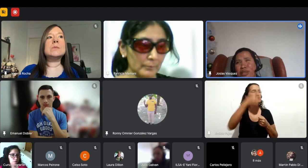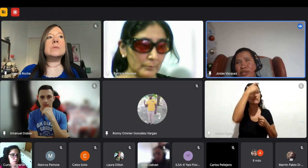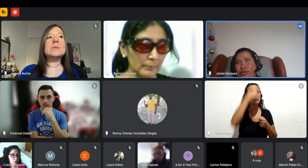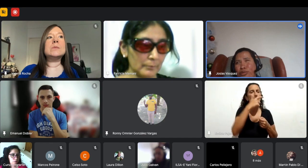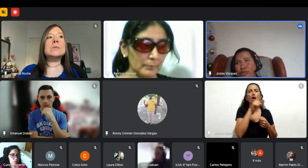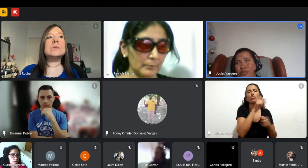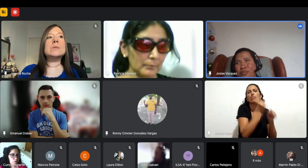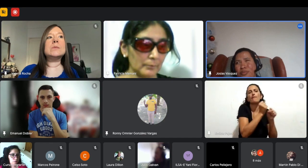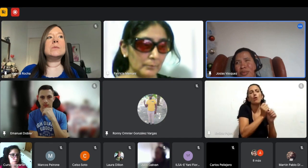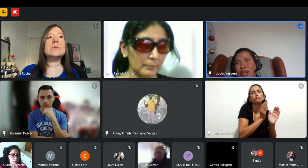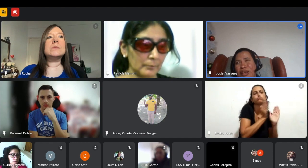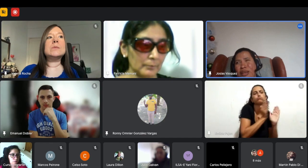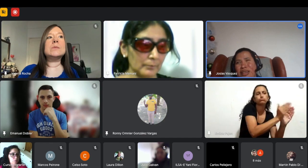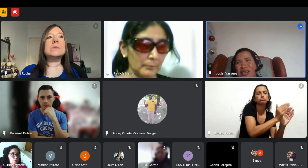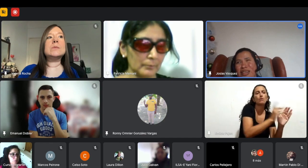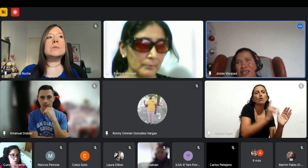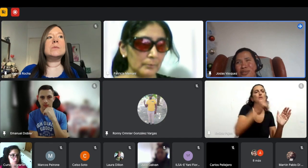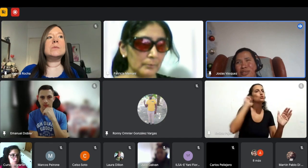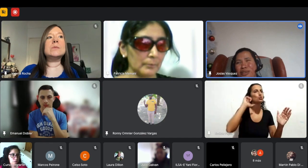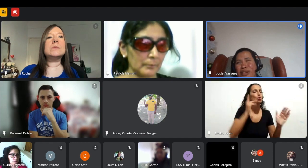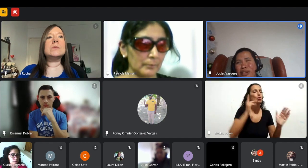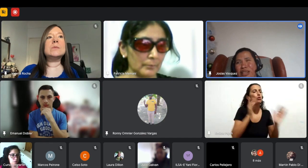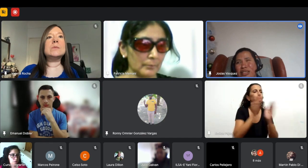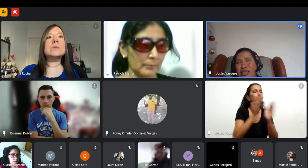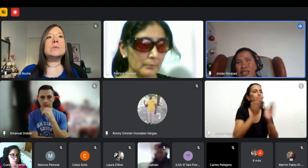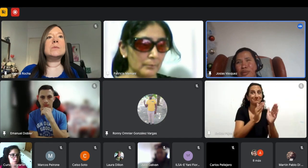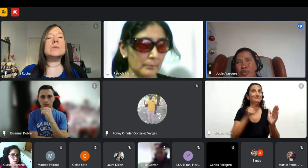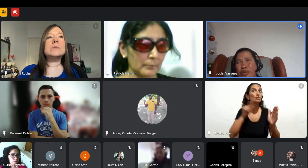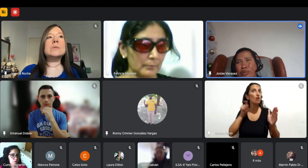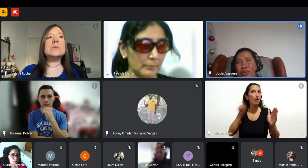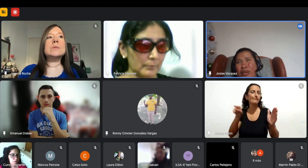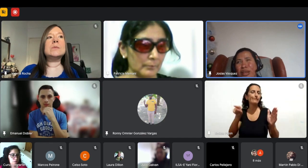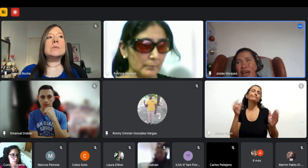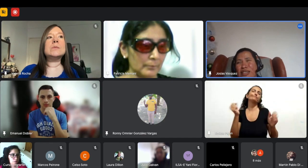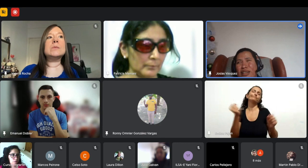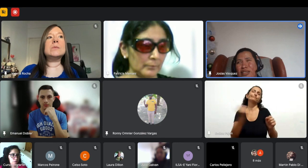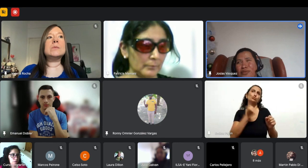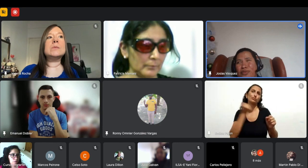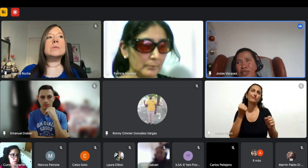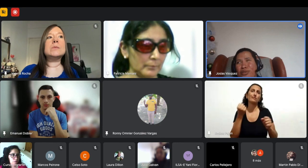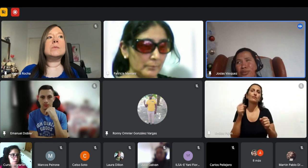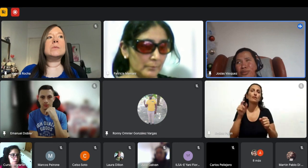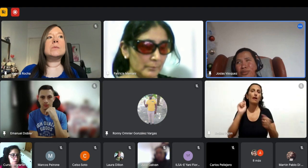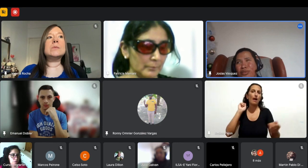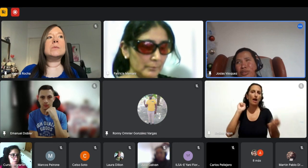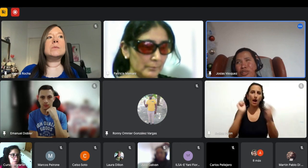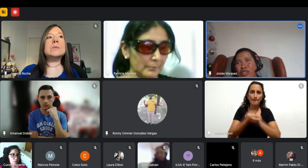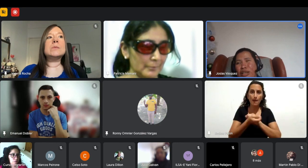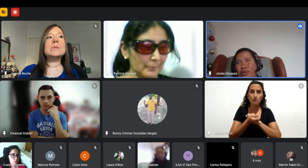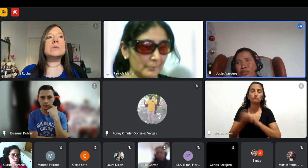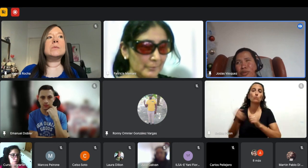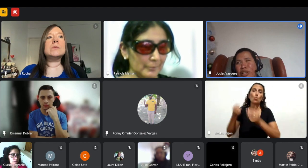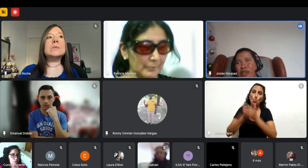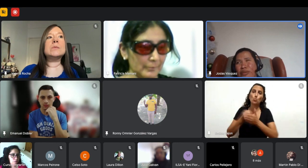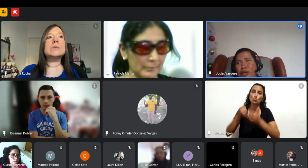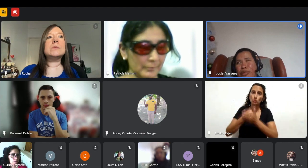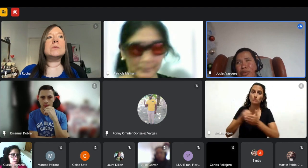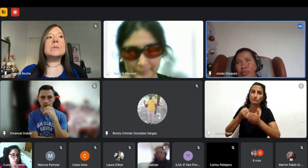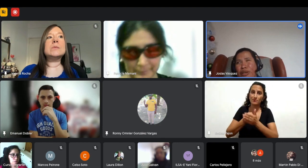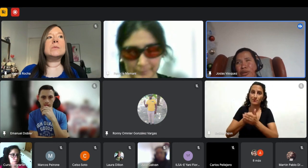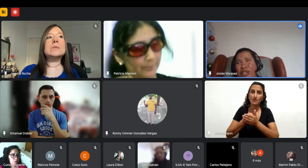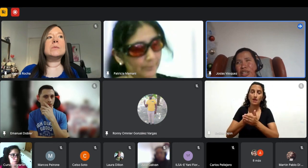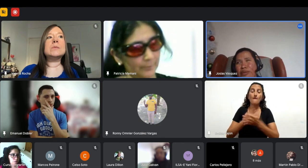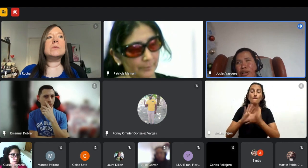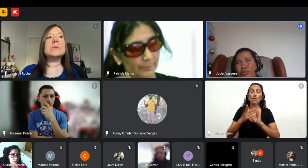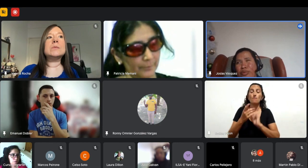para ofrecer otros entonces creo que si tenemos como hacer ese esfuerzo tanto de forma individual